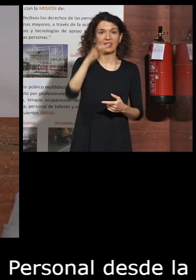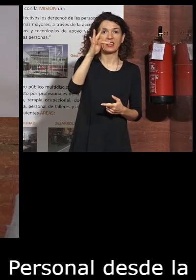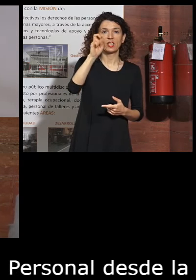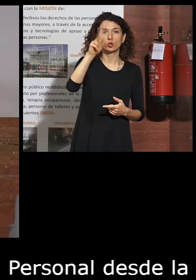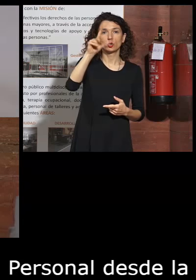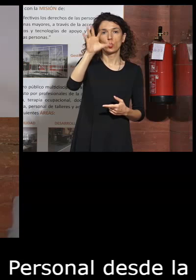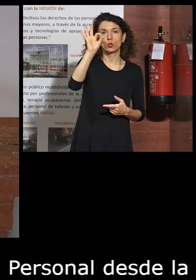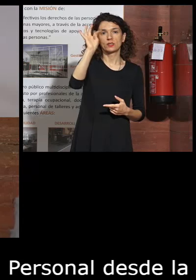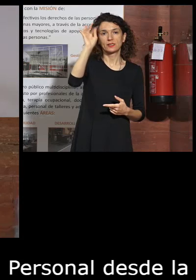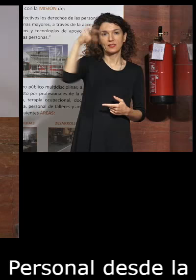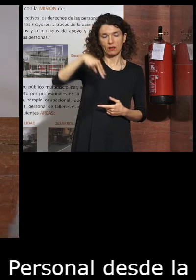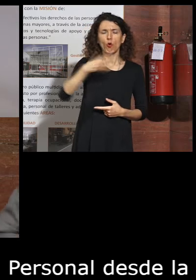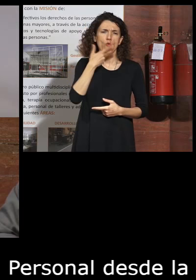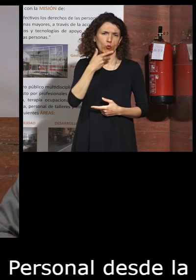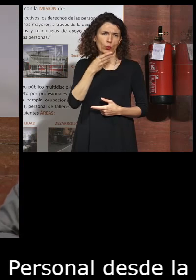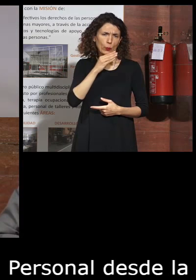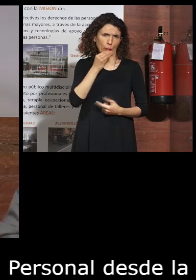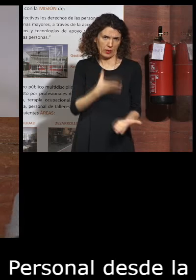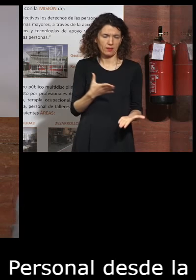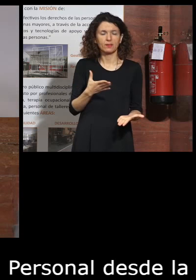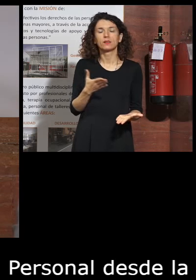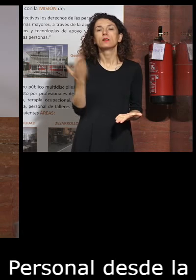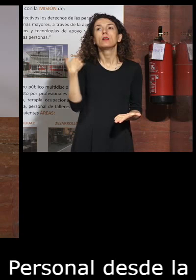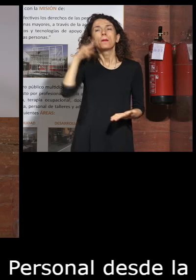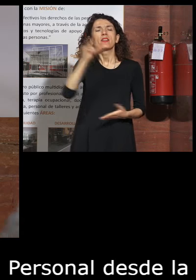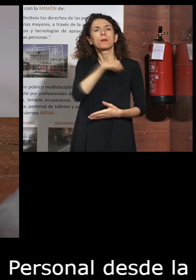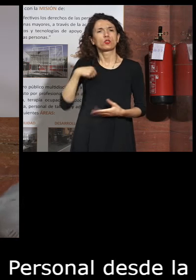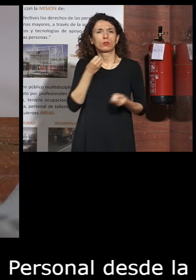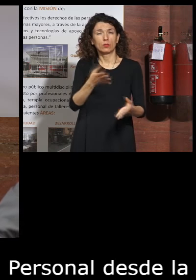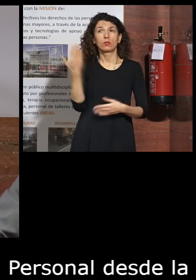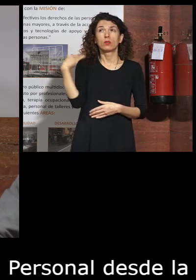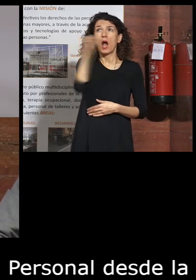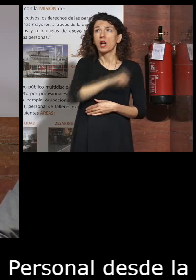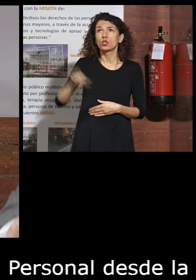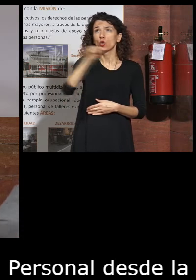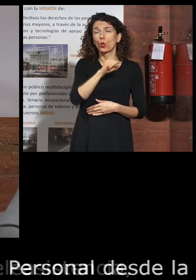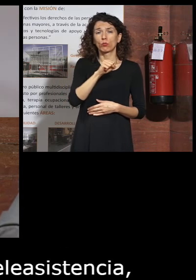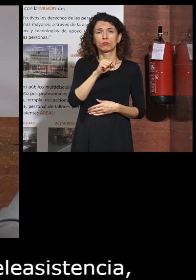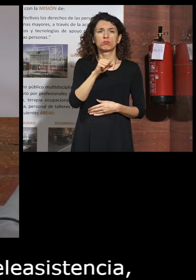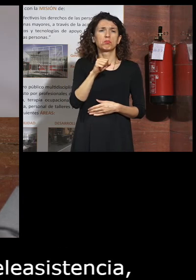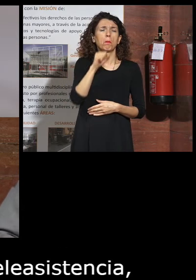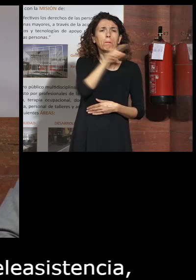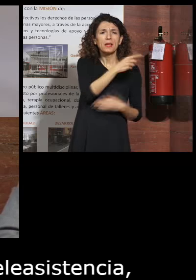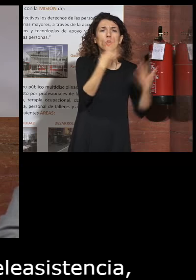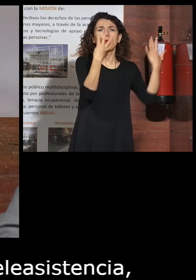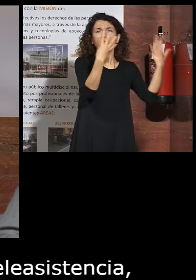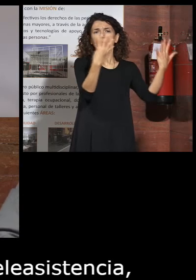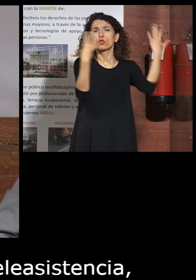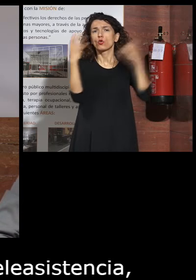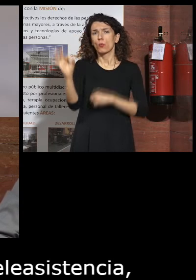conozco muy bien puedo hablar de una experiencia personal en el año creo que fue en 1990